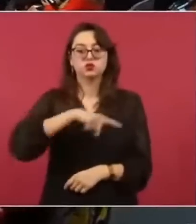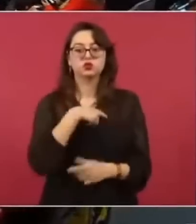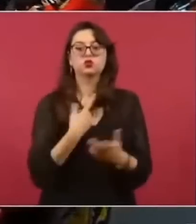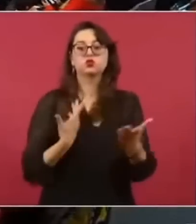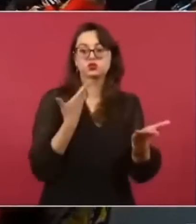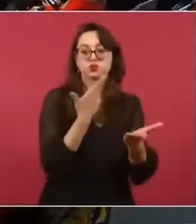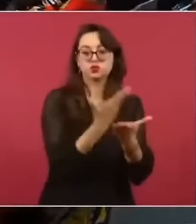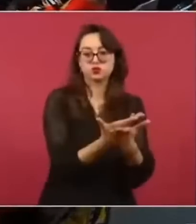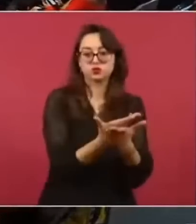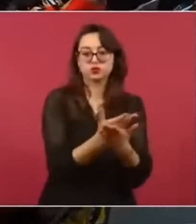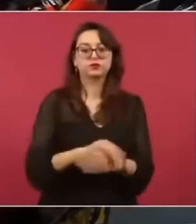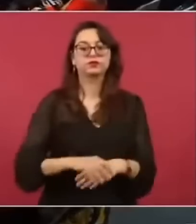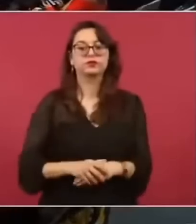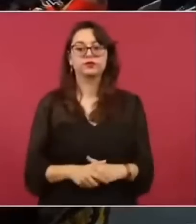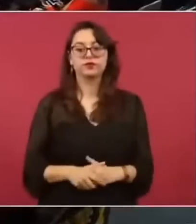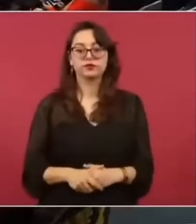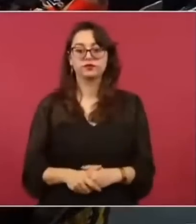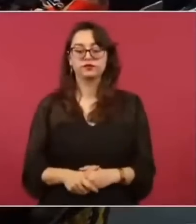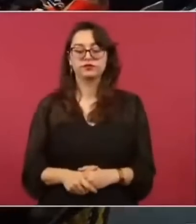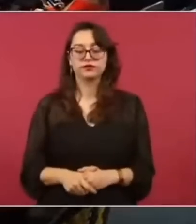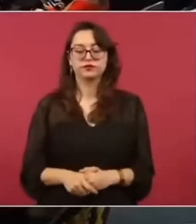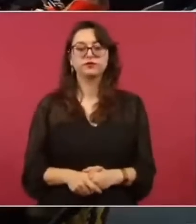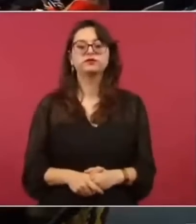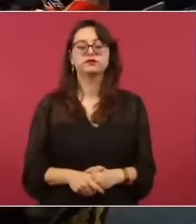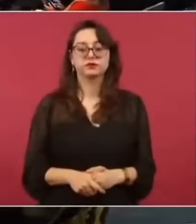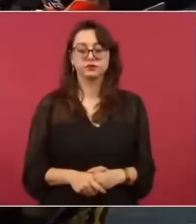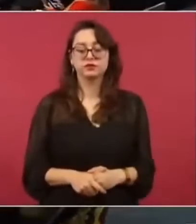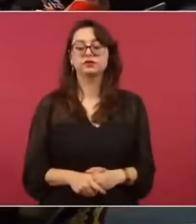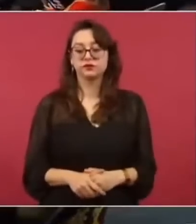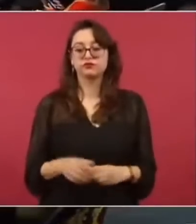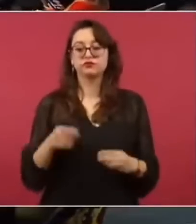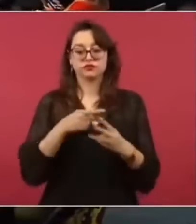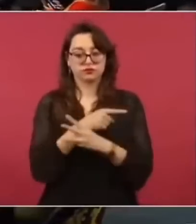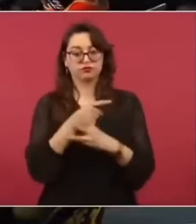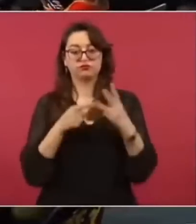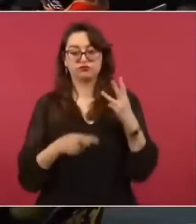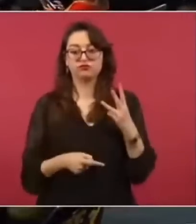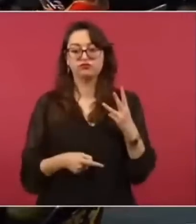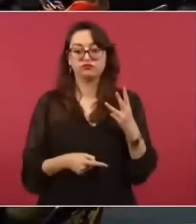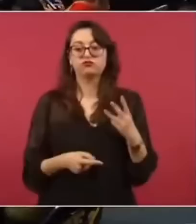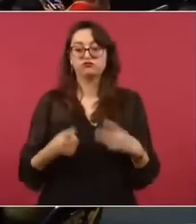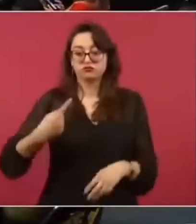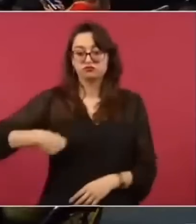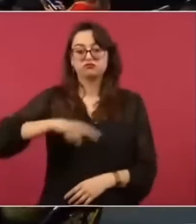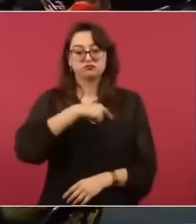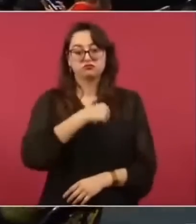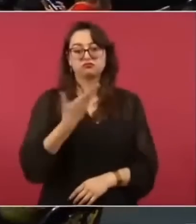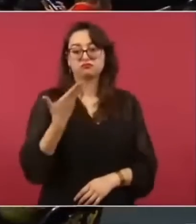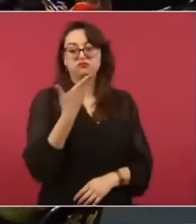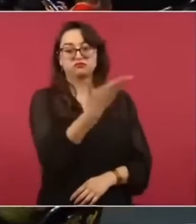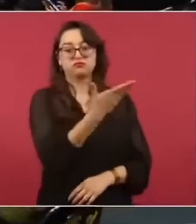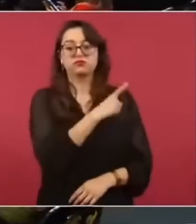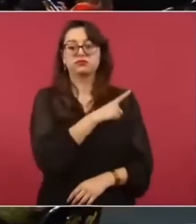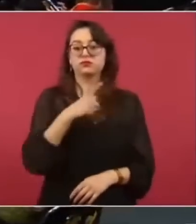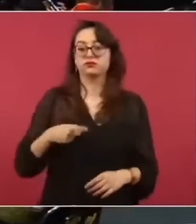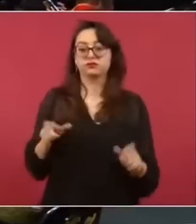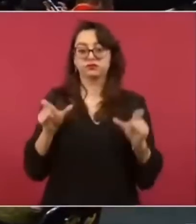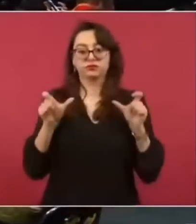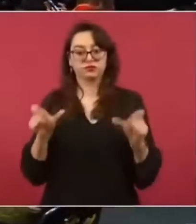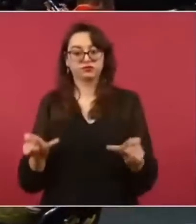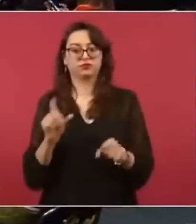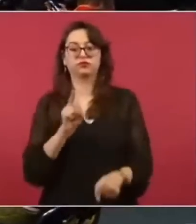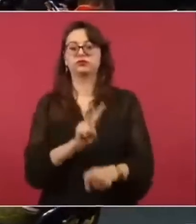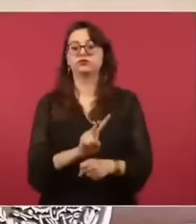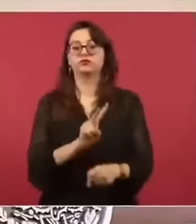Nosotros estamos pidiendo eso, más control y que no